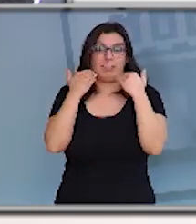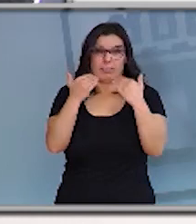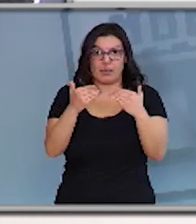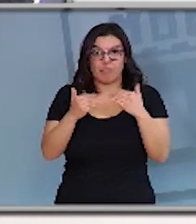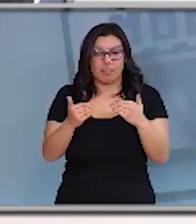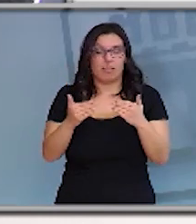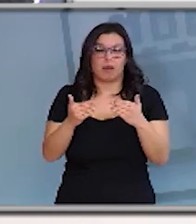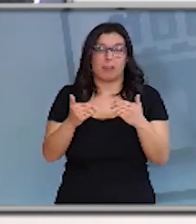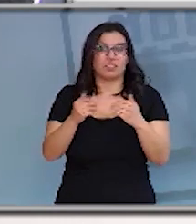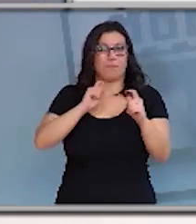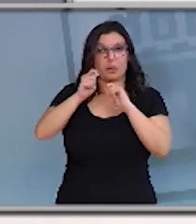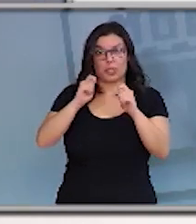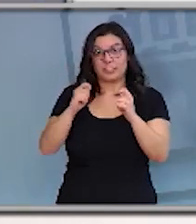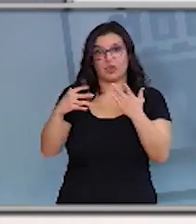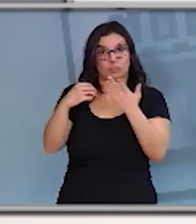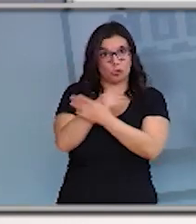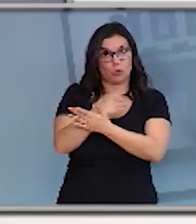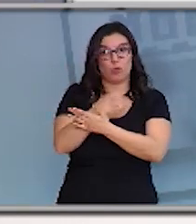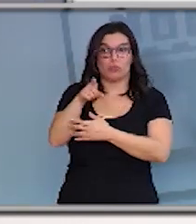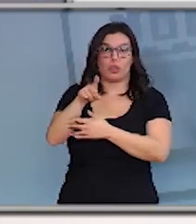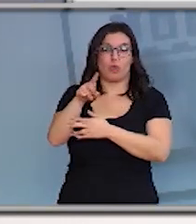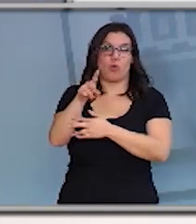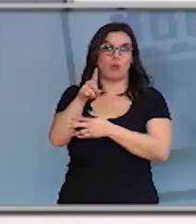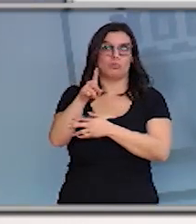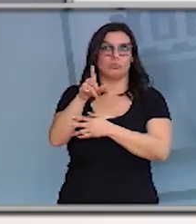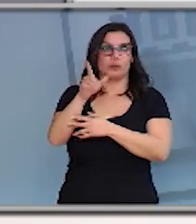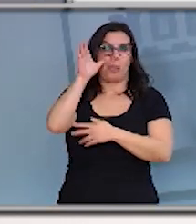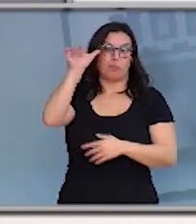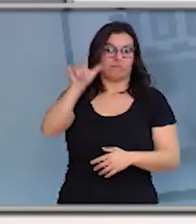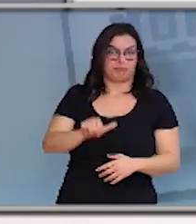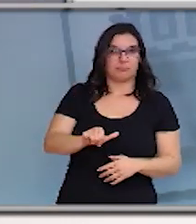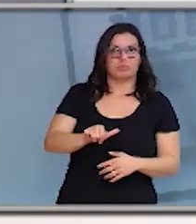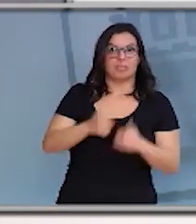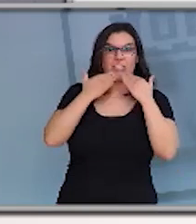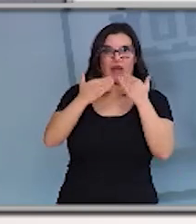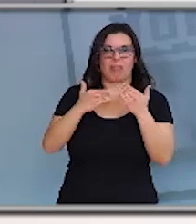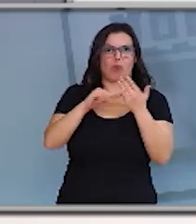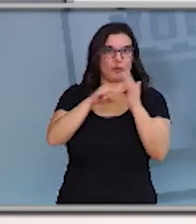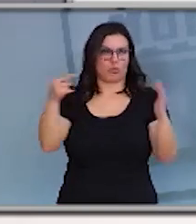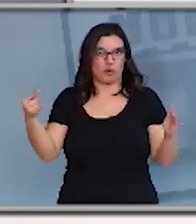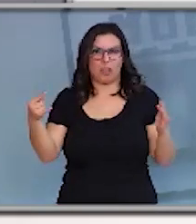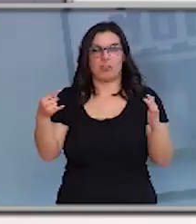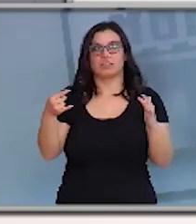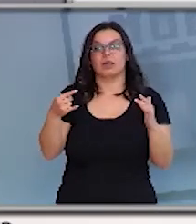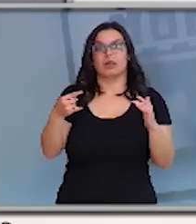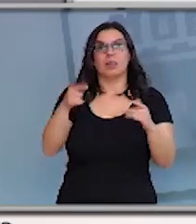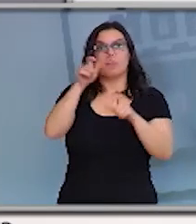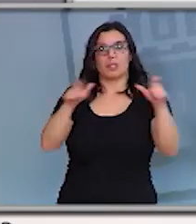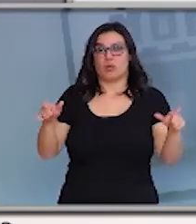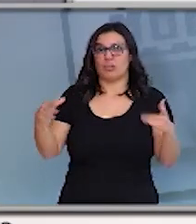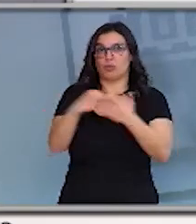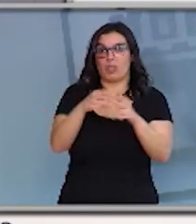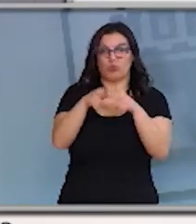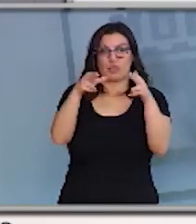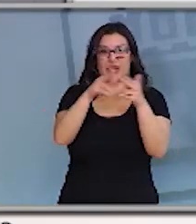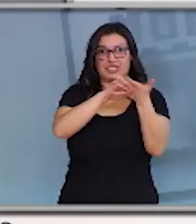a todos los periodistas que nos han seguido a través de las nuevas tecnologías y a todas las personas de la sociedad de Castilla y